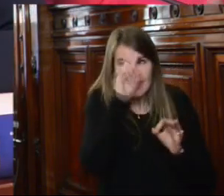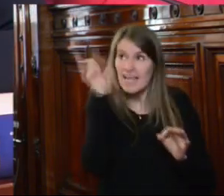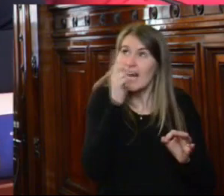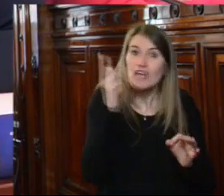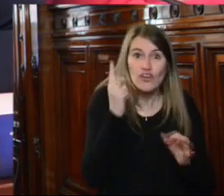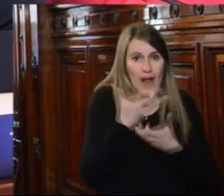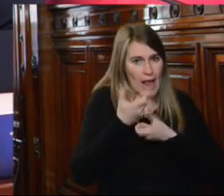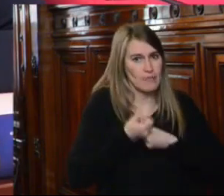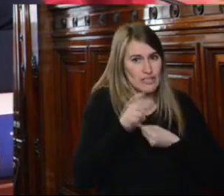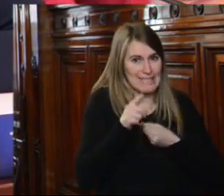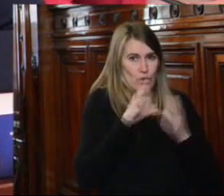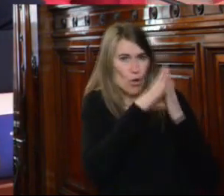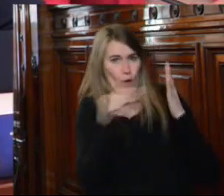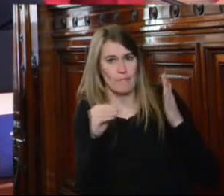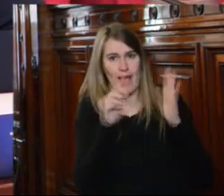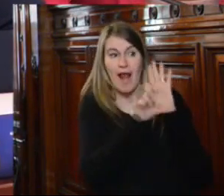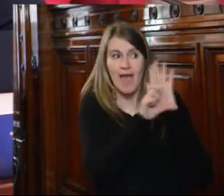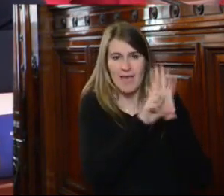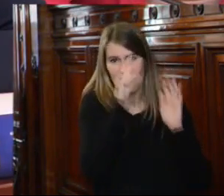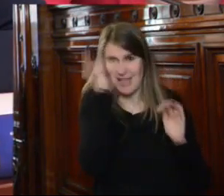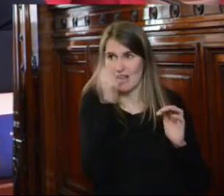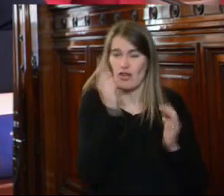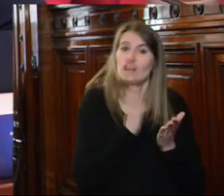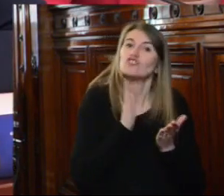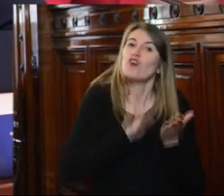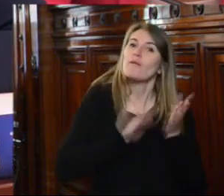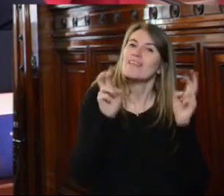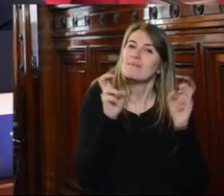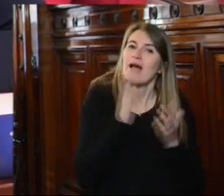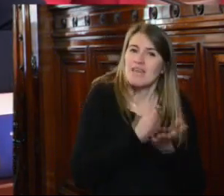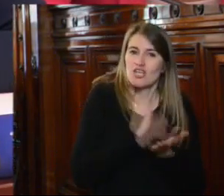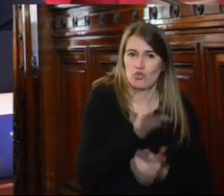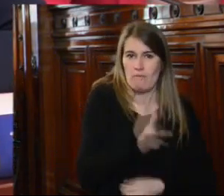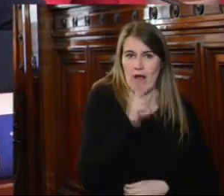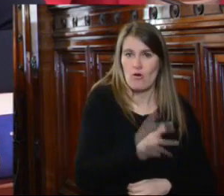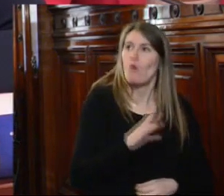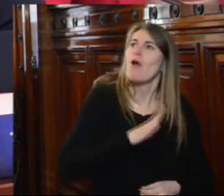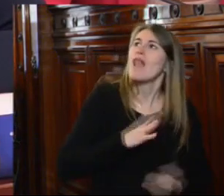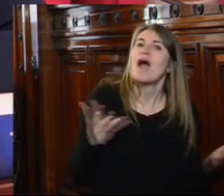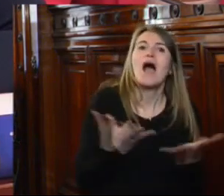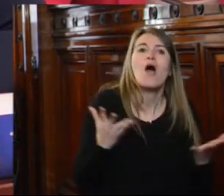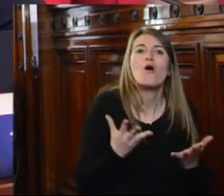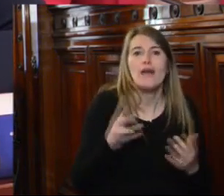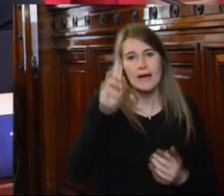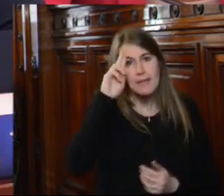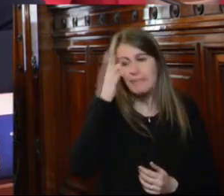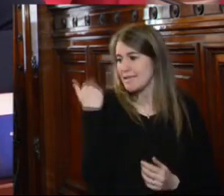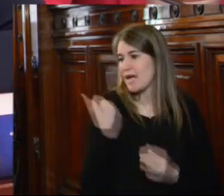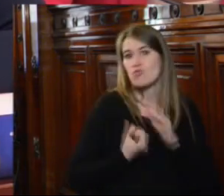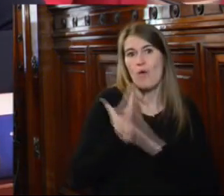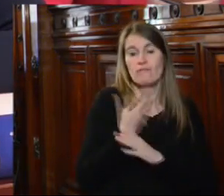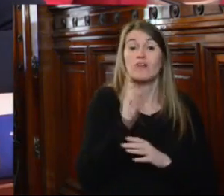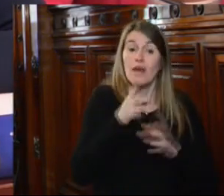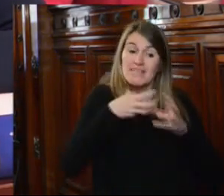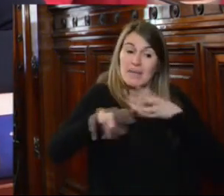protectoras de los derechos humanos en el marco del ordenamiento jurídico vigente y en el más estricto respeto a la separación de